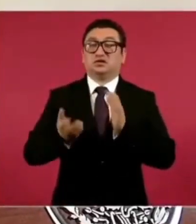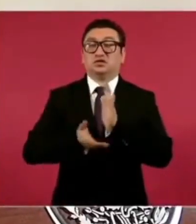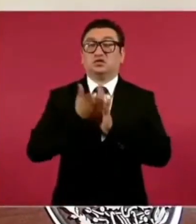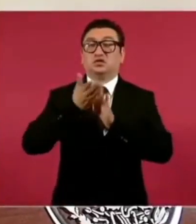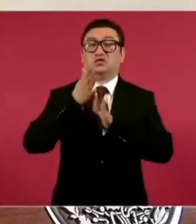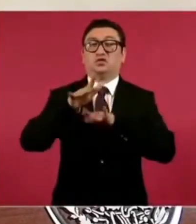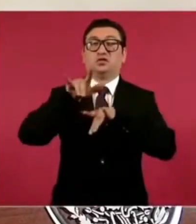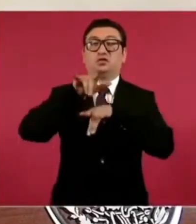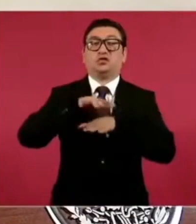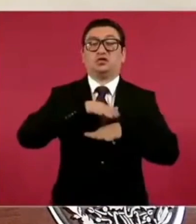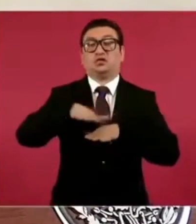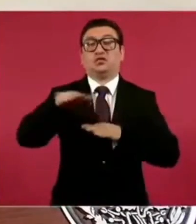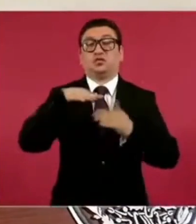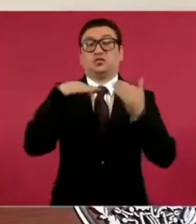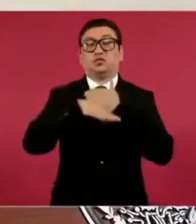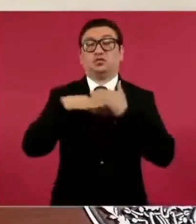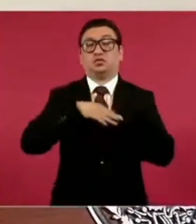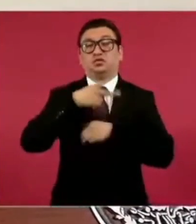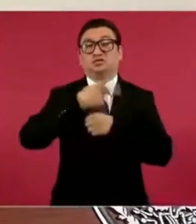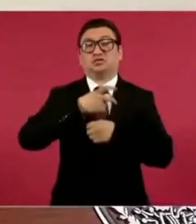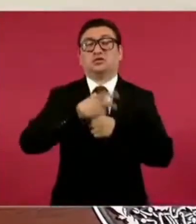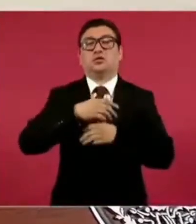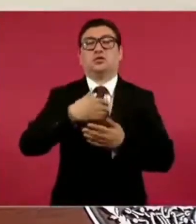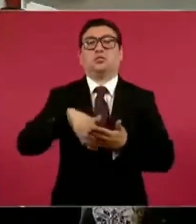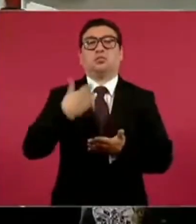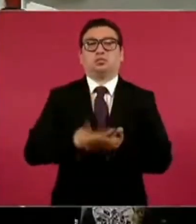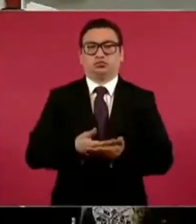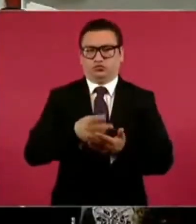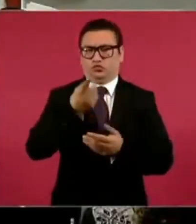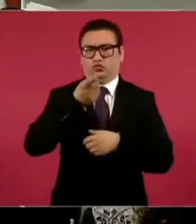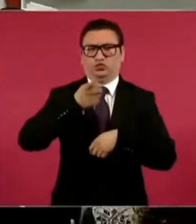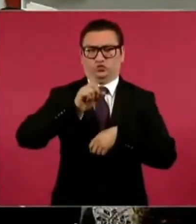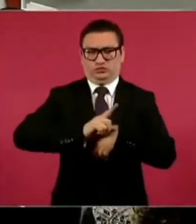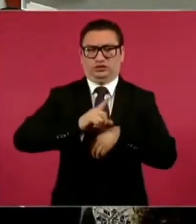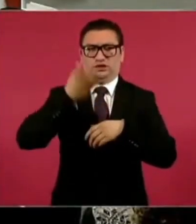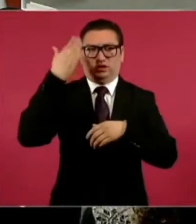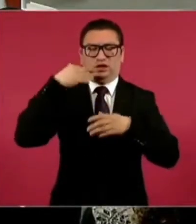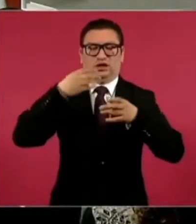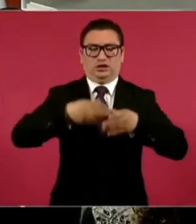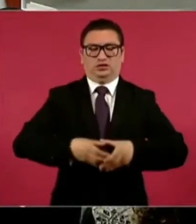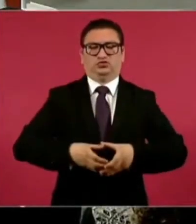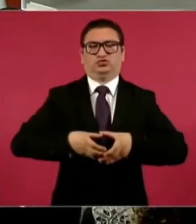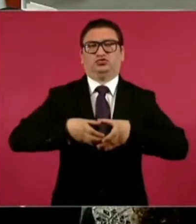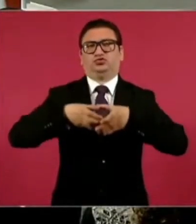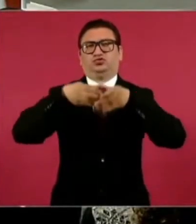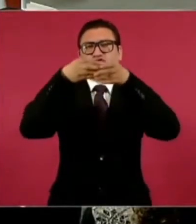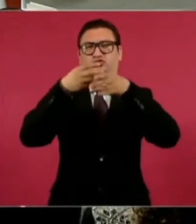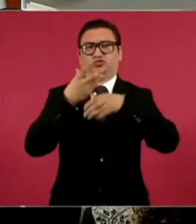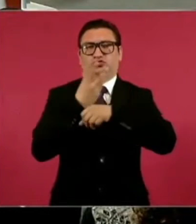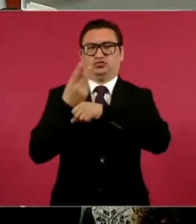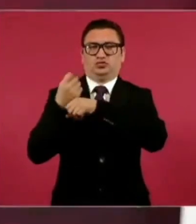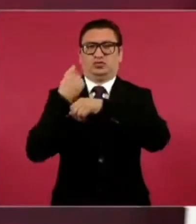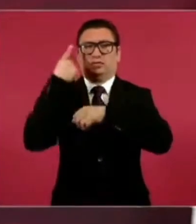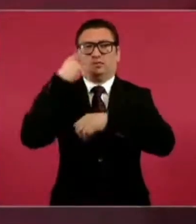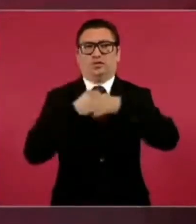Una vez estaban colocando unas columnas para reforzar